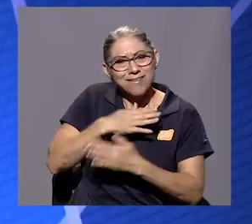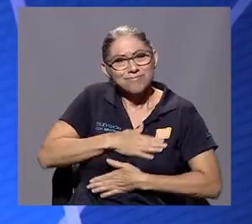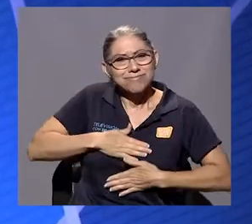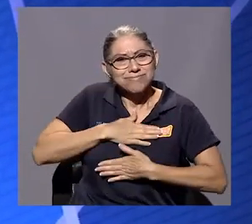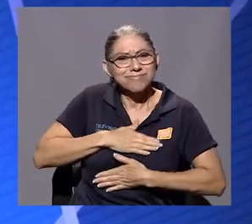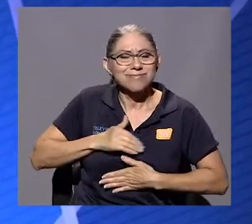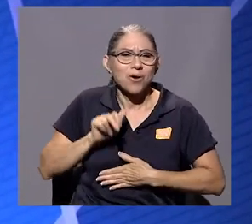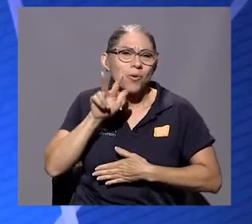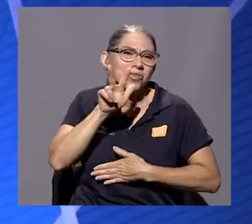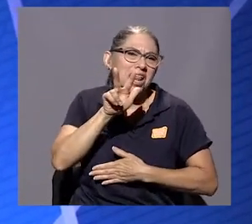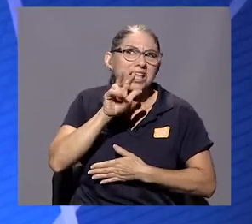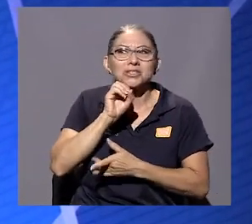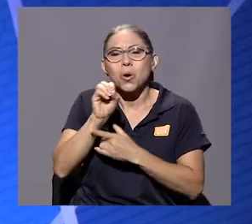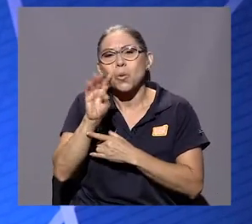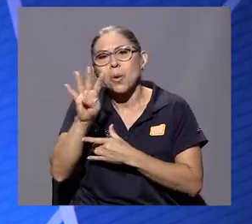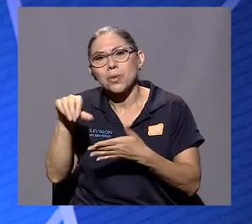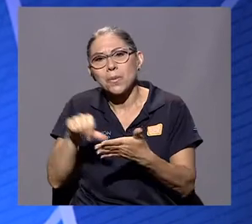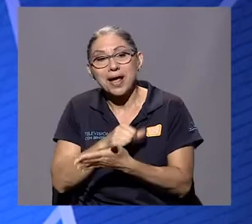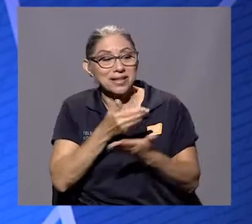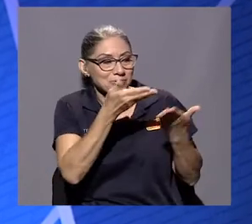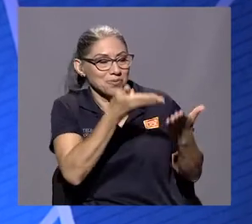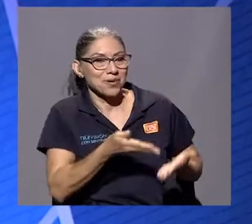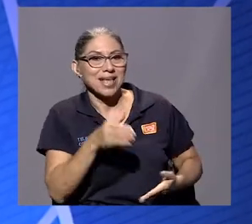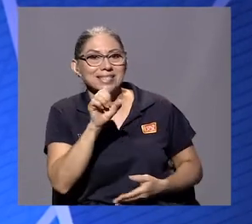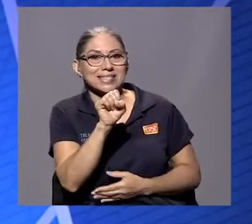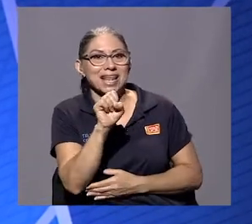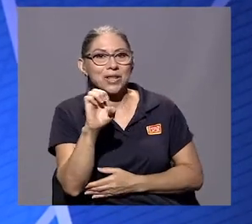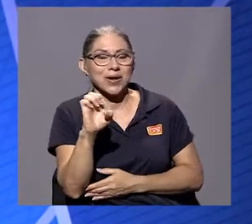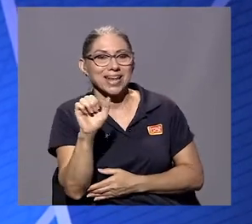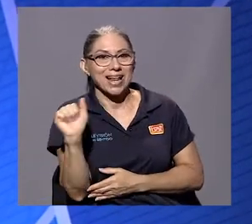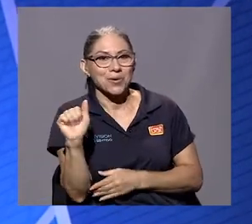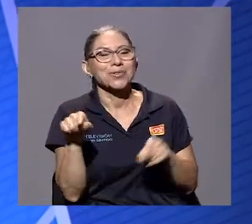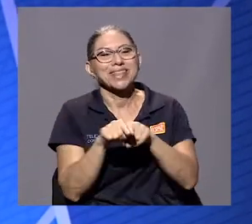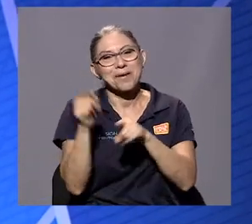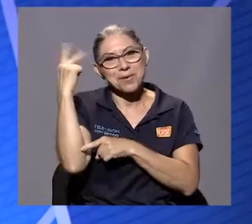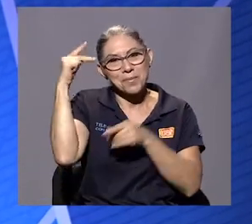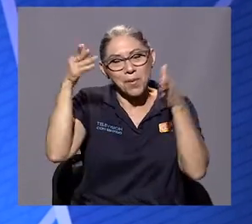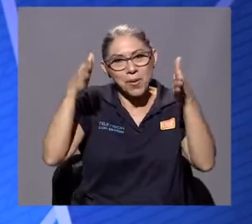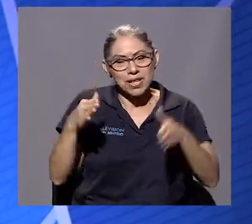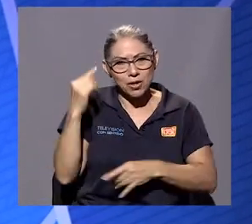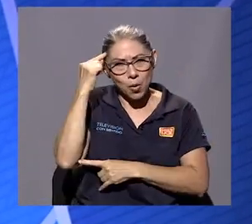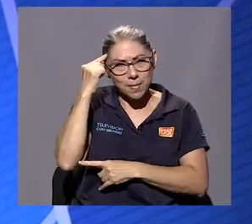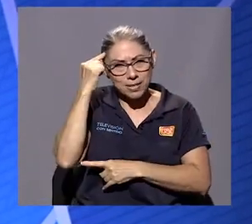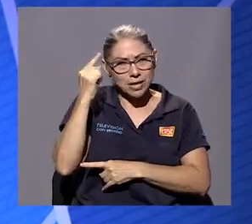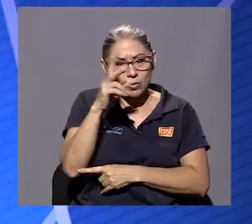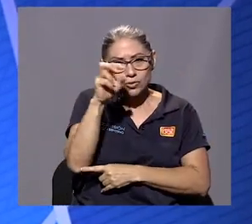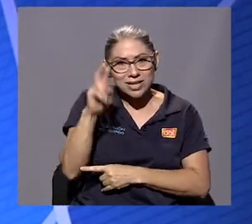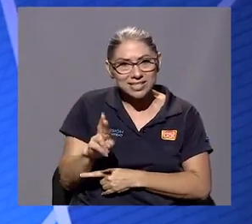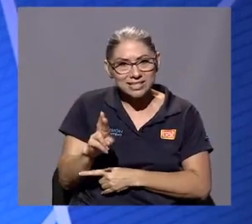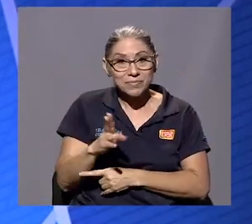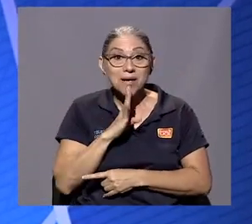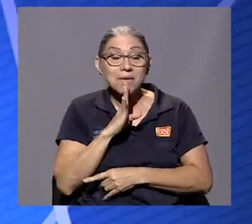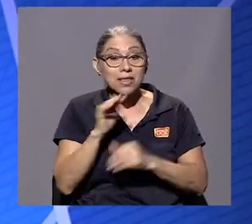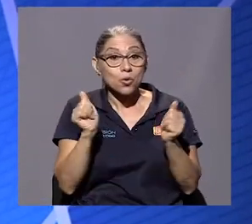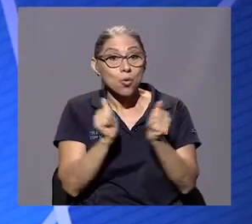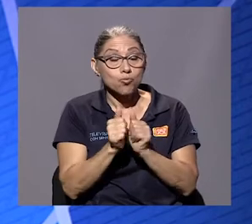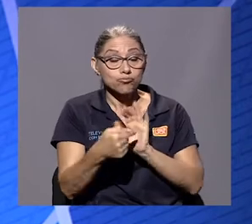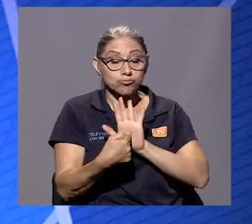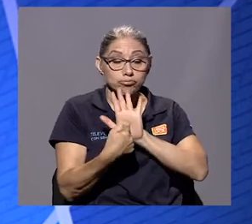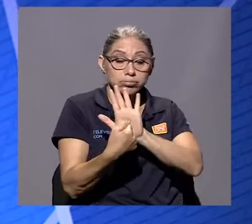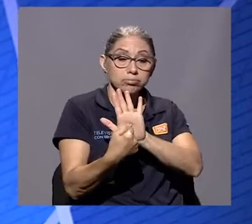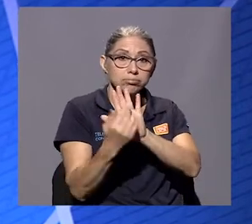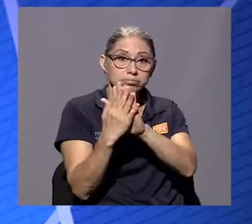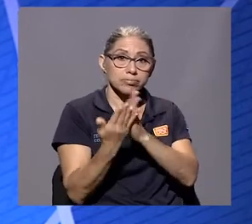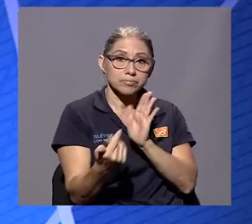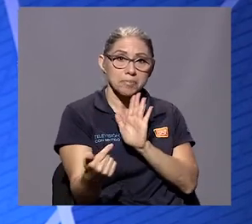con tres, cuatro páginas cortitas. Estamos con don Sergio Erigardón, también el político y pensador costarricense, conversando con esta una de